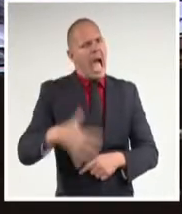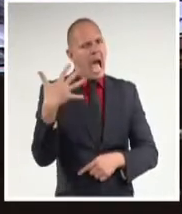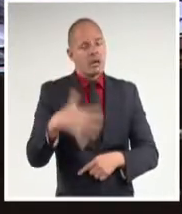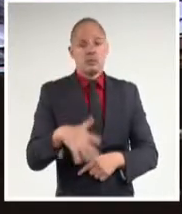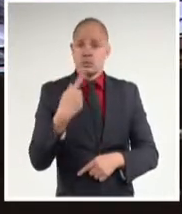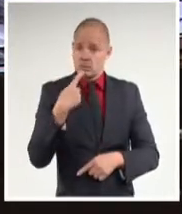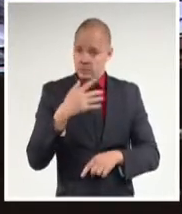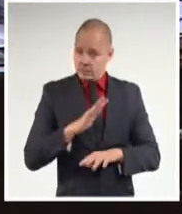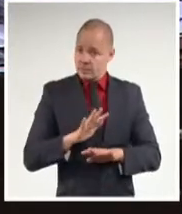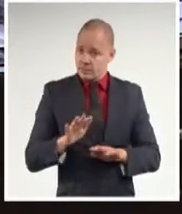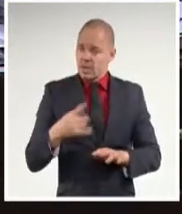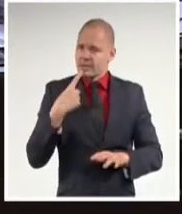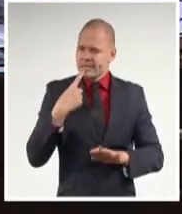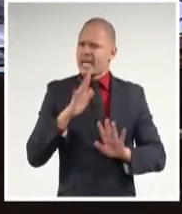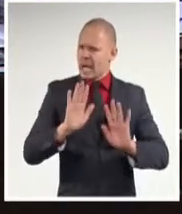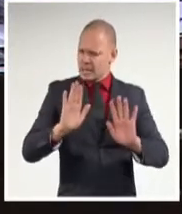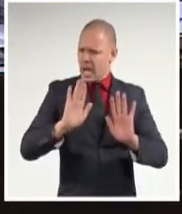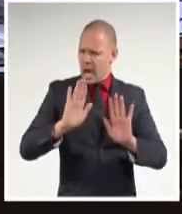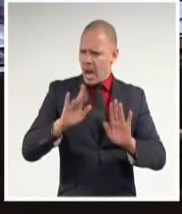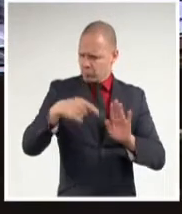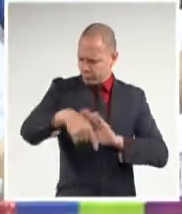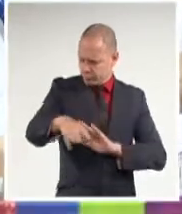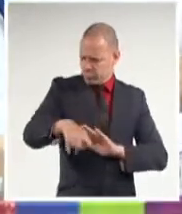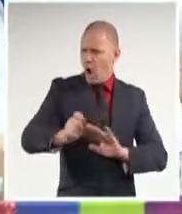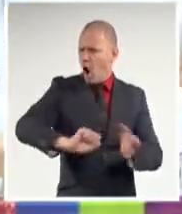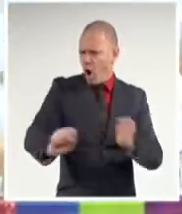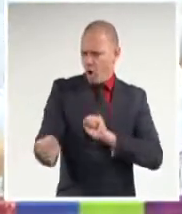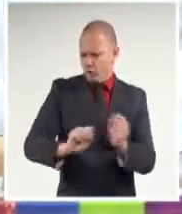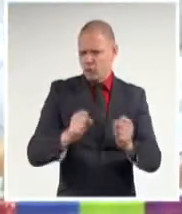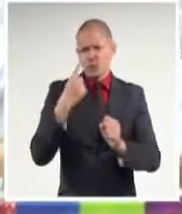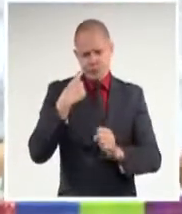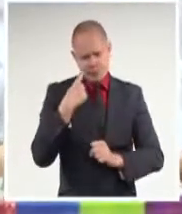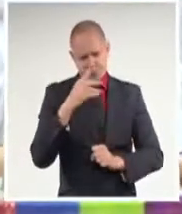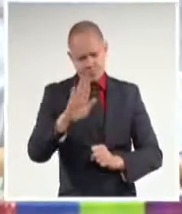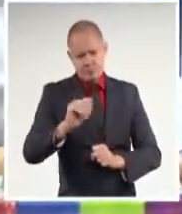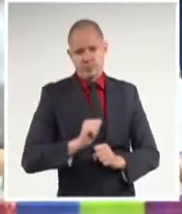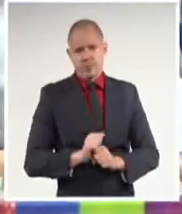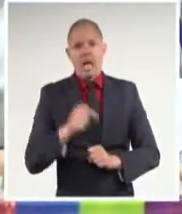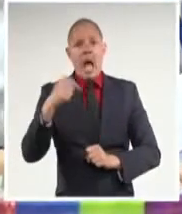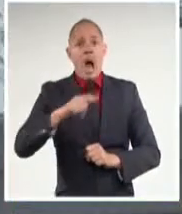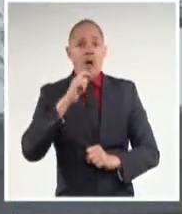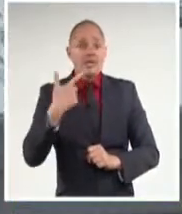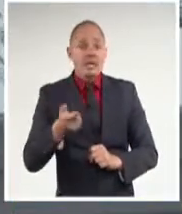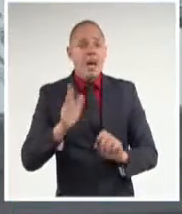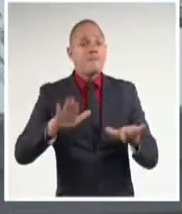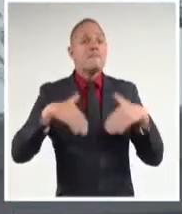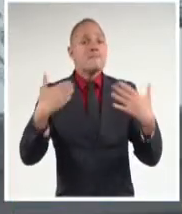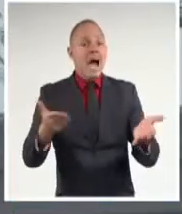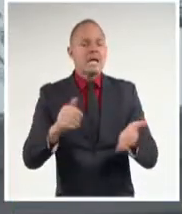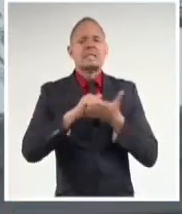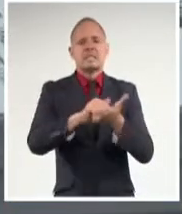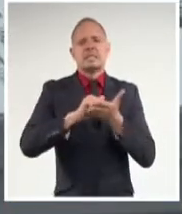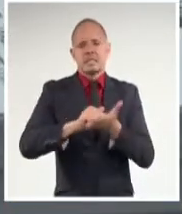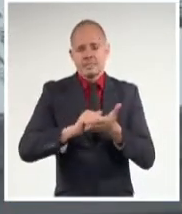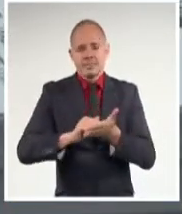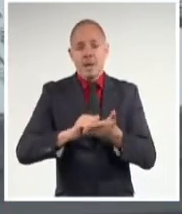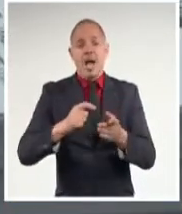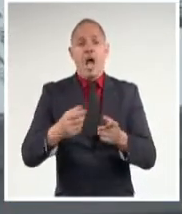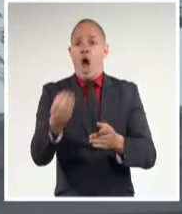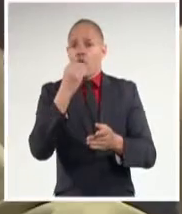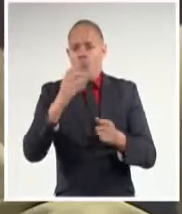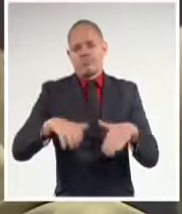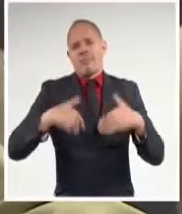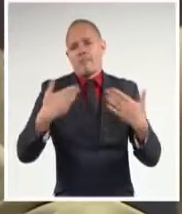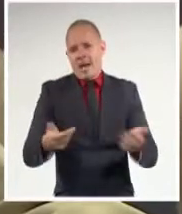para atenuar el alza desmedida de los precios. Incrementar la producción y oferta de bienes y servicios, corregir interpretaciones